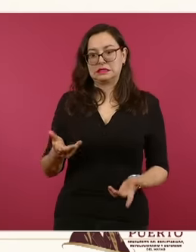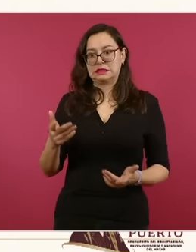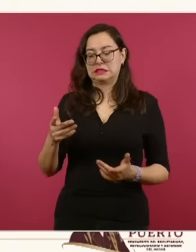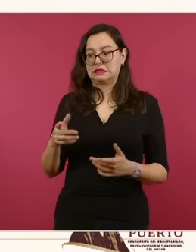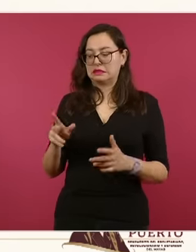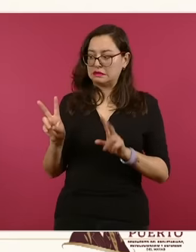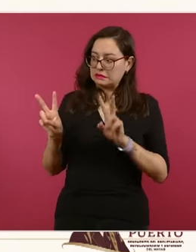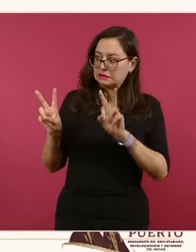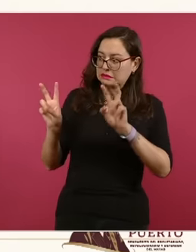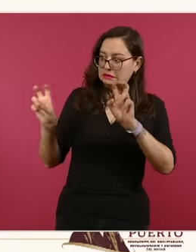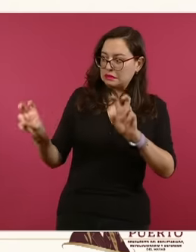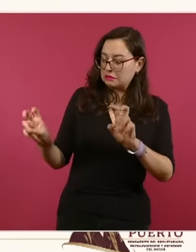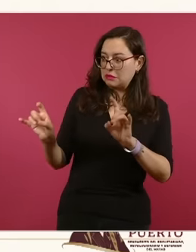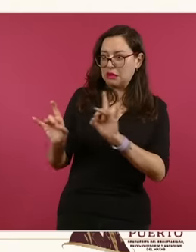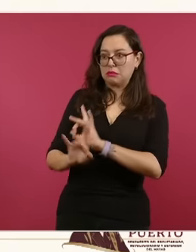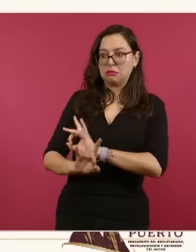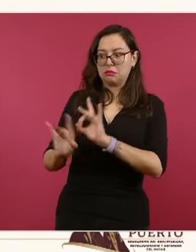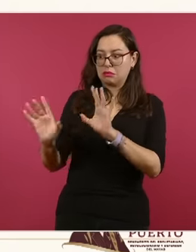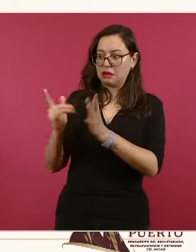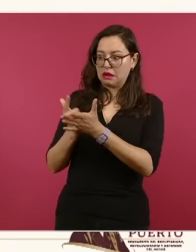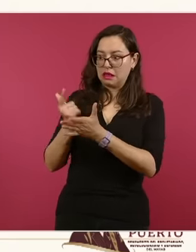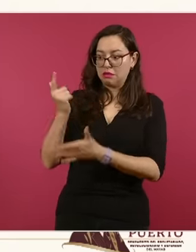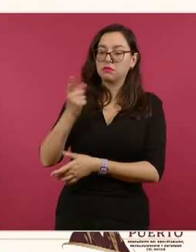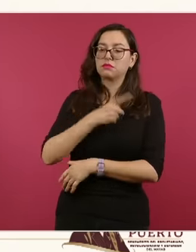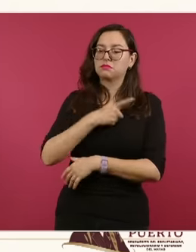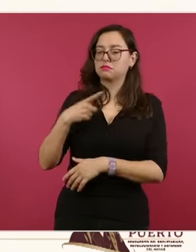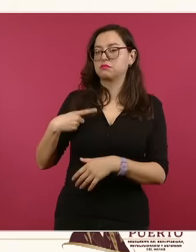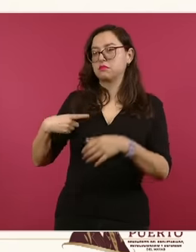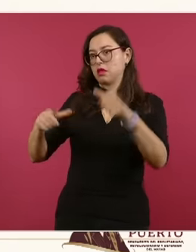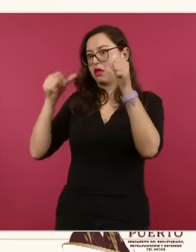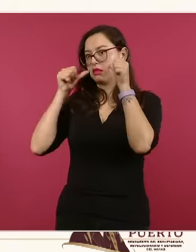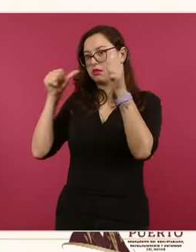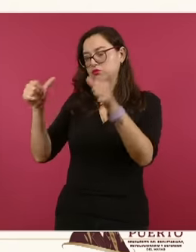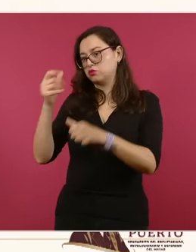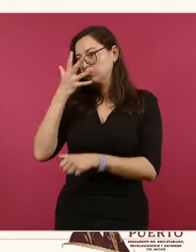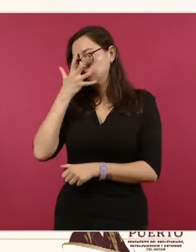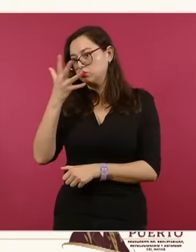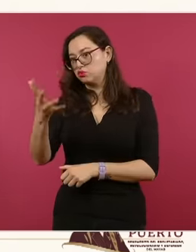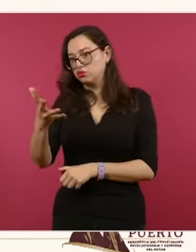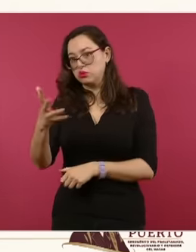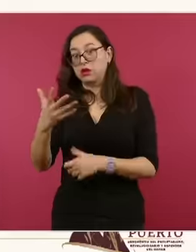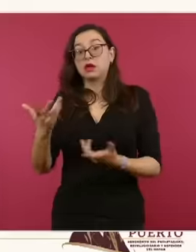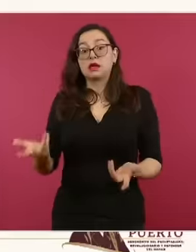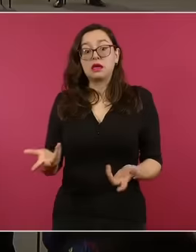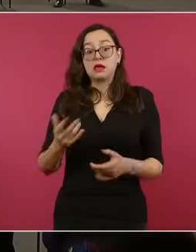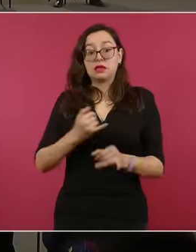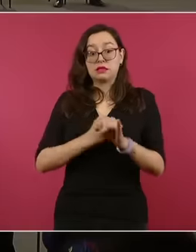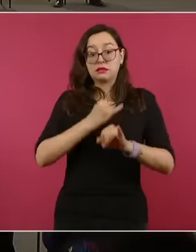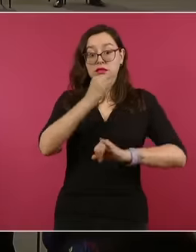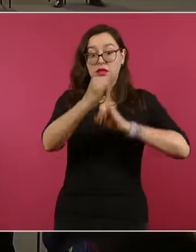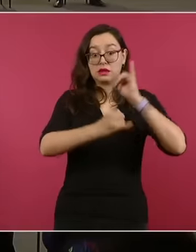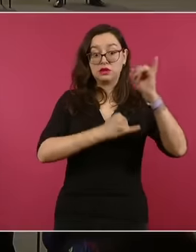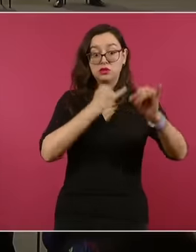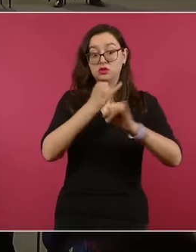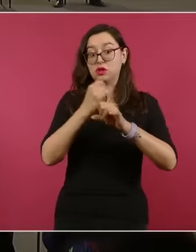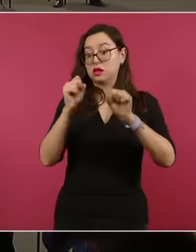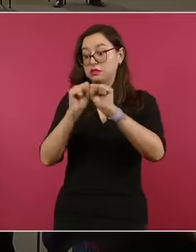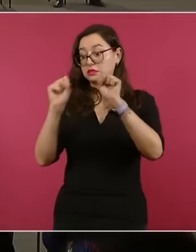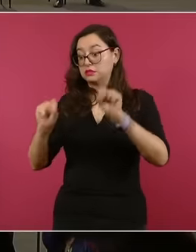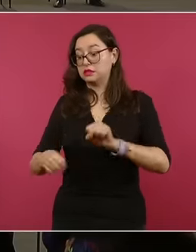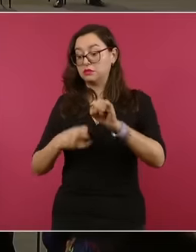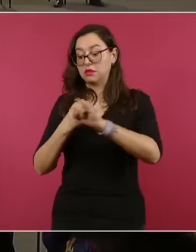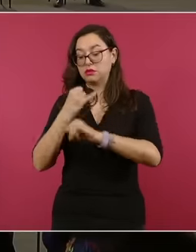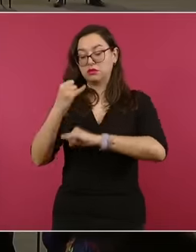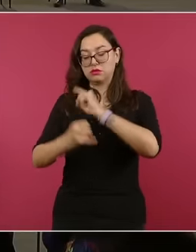gravedad de los hechos como esto y debemos exigir que la justicia internacional y el sistema internacional condene y